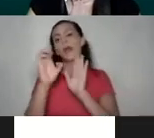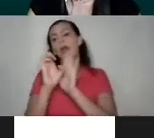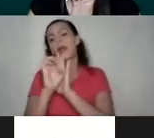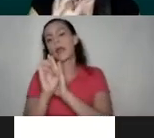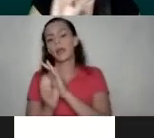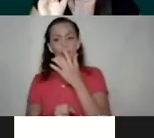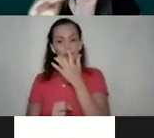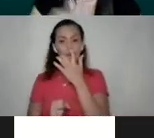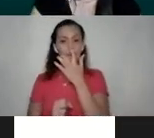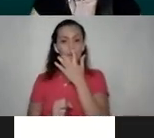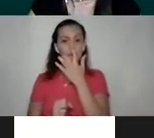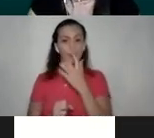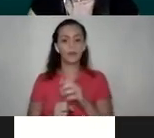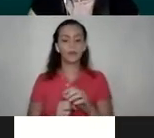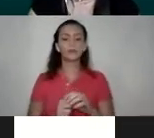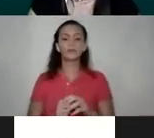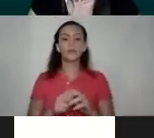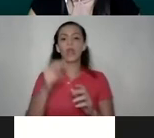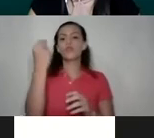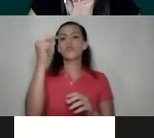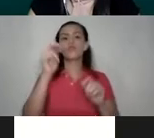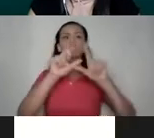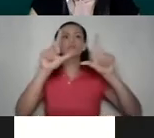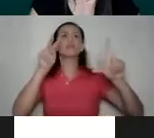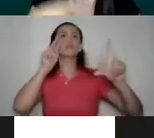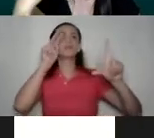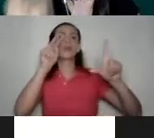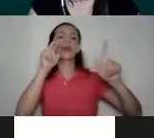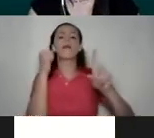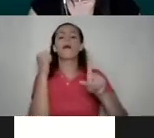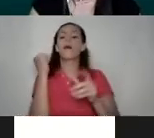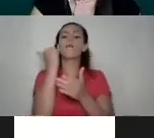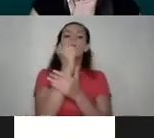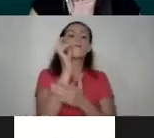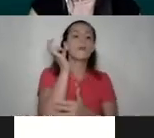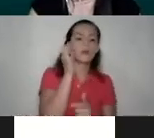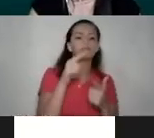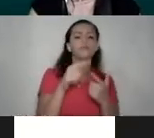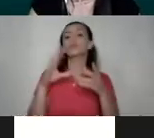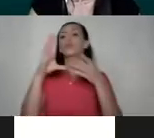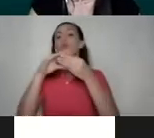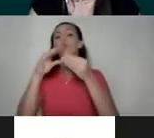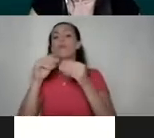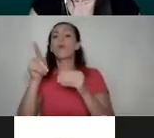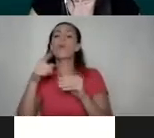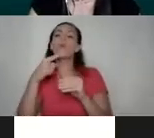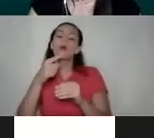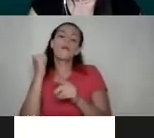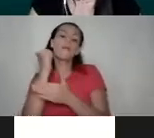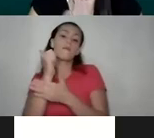titulares de las noticias cuando existe un femicidio, los comentarios de las personas cuando existe un femicidio también,